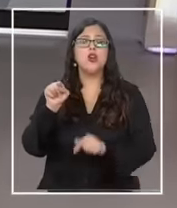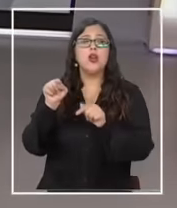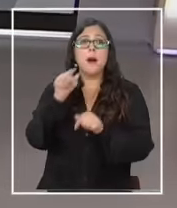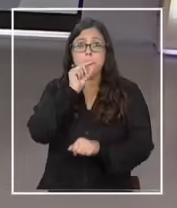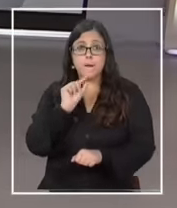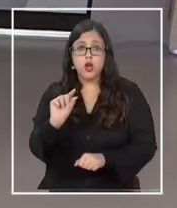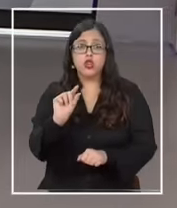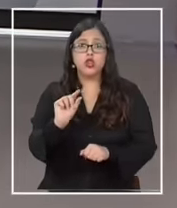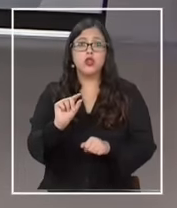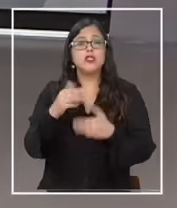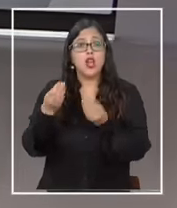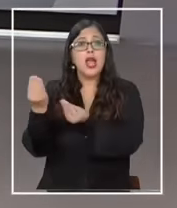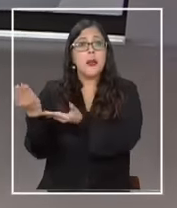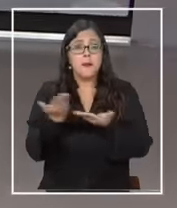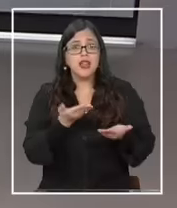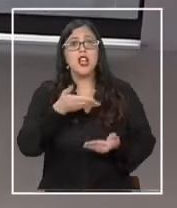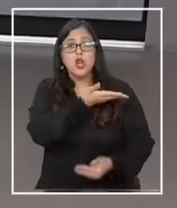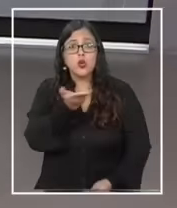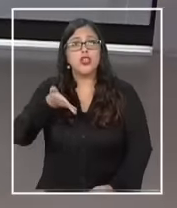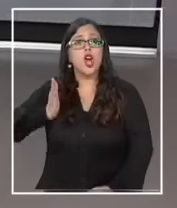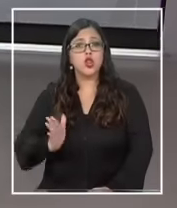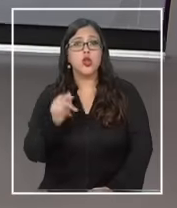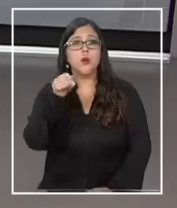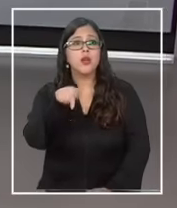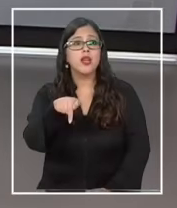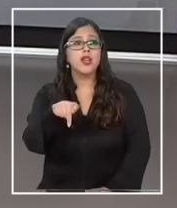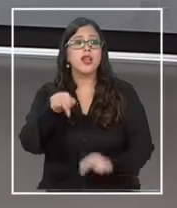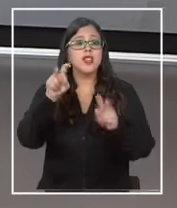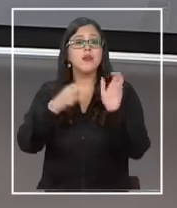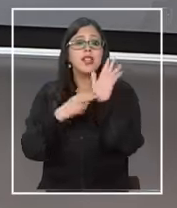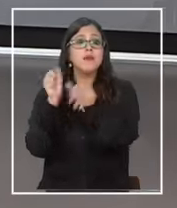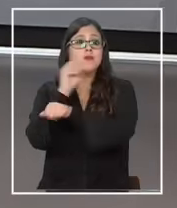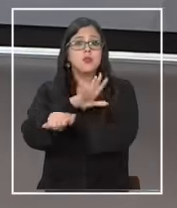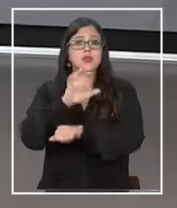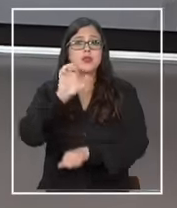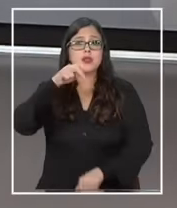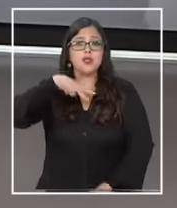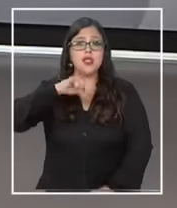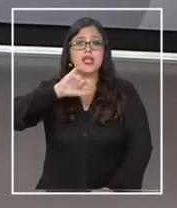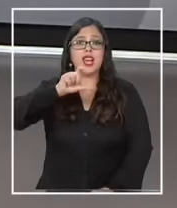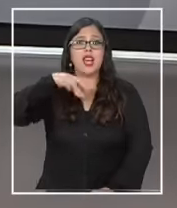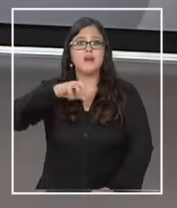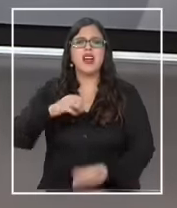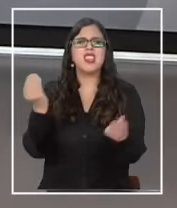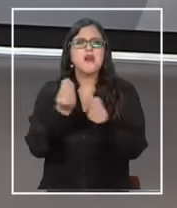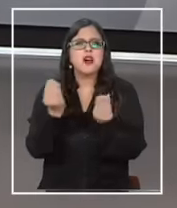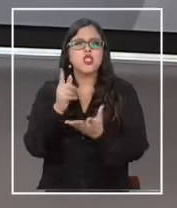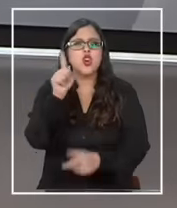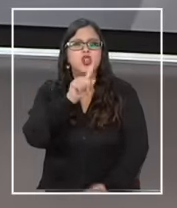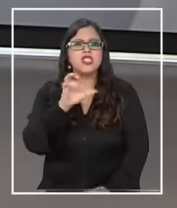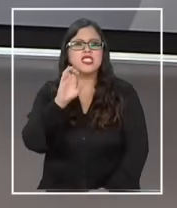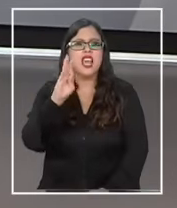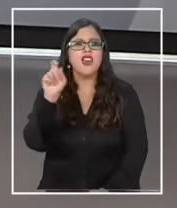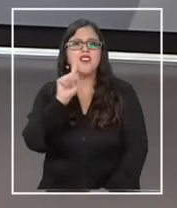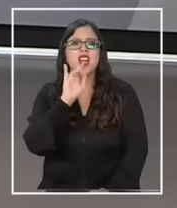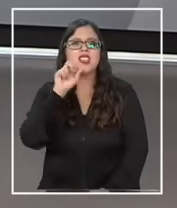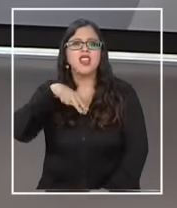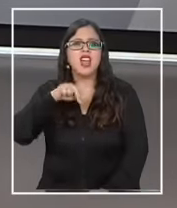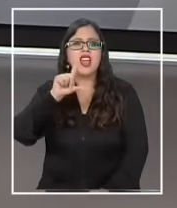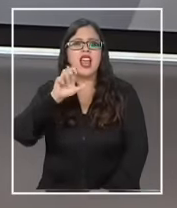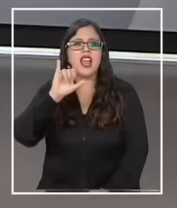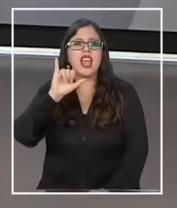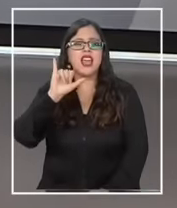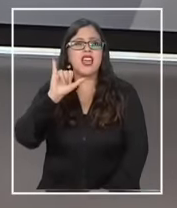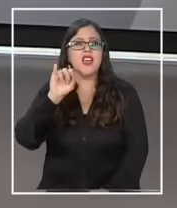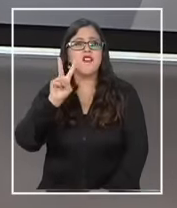más queremos dejarlo invitado a que siga nuestra sintonía porque llega un nuevo capítulo de Enigma ¿qué pasó con Sebastián Leiva el cangri?